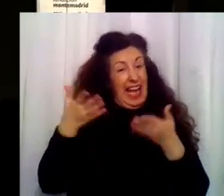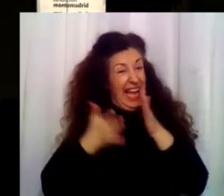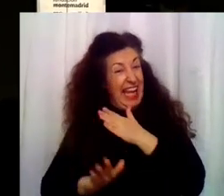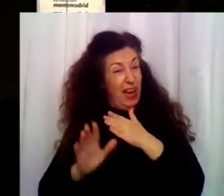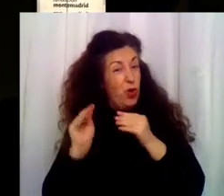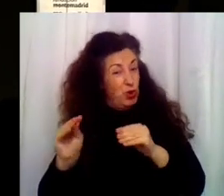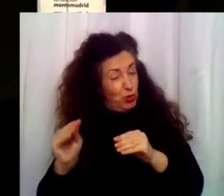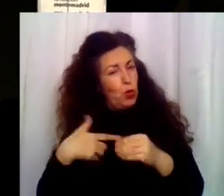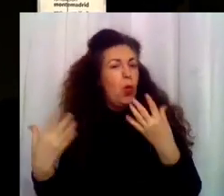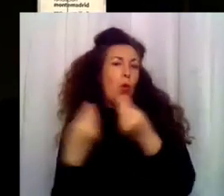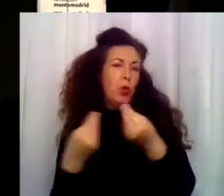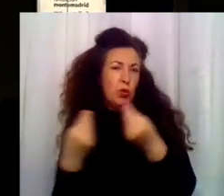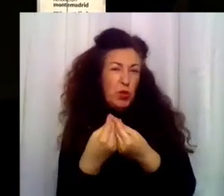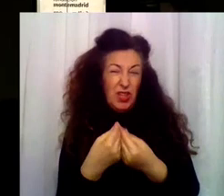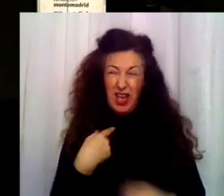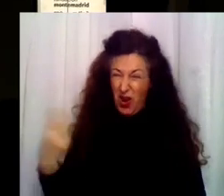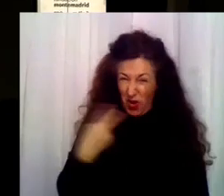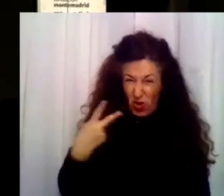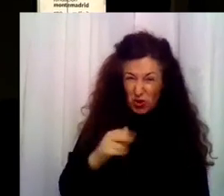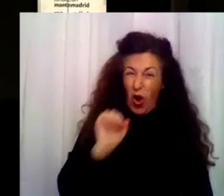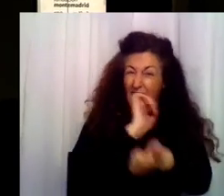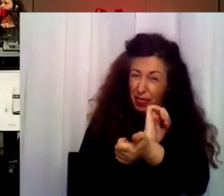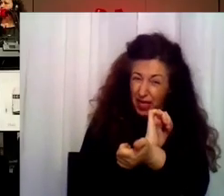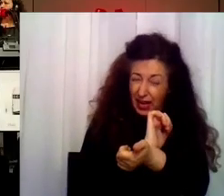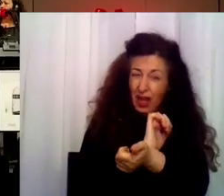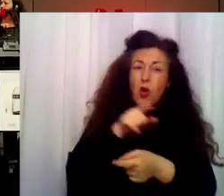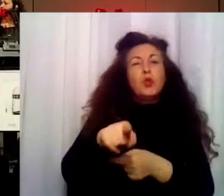pegas. Nosotros encerrados y tú. De año sabático.